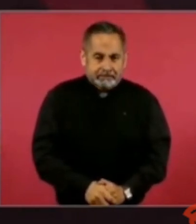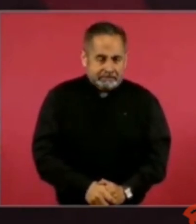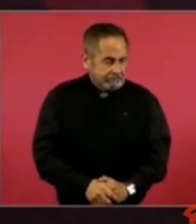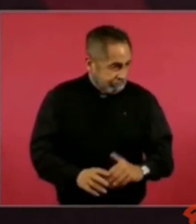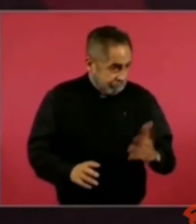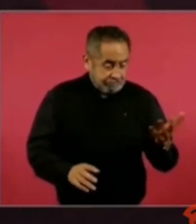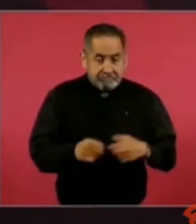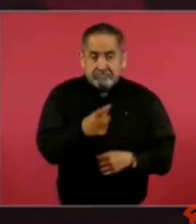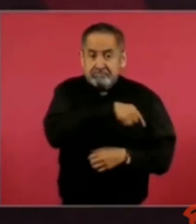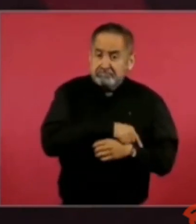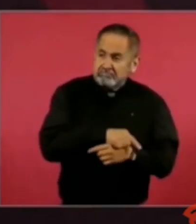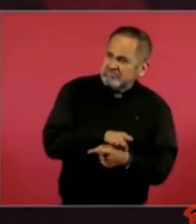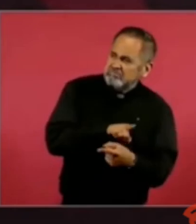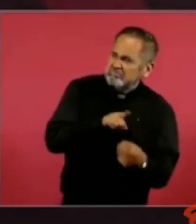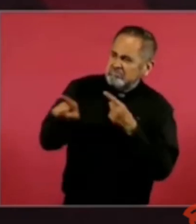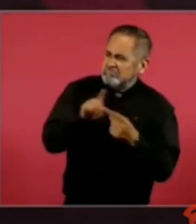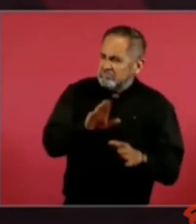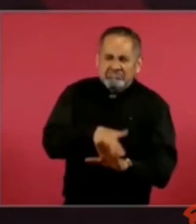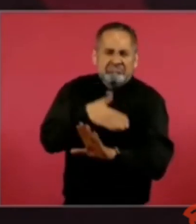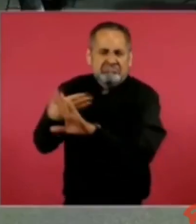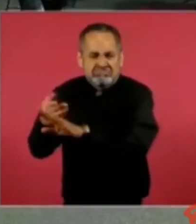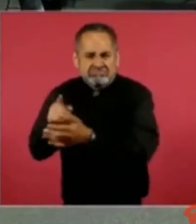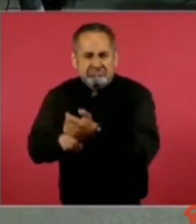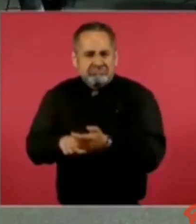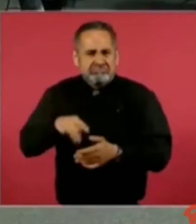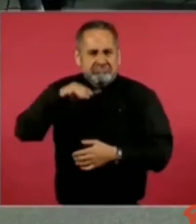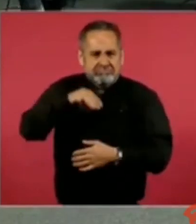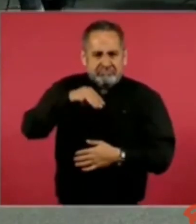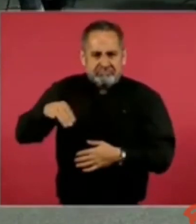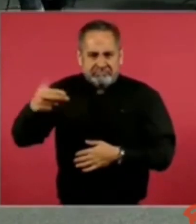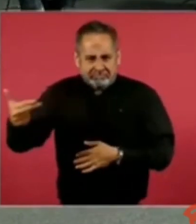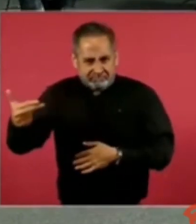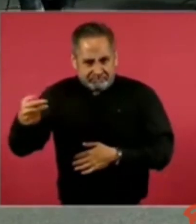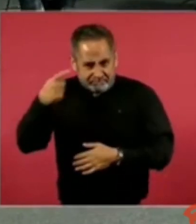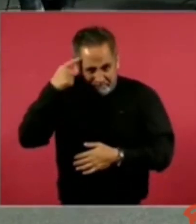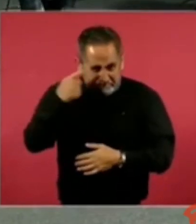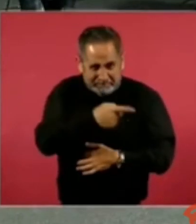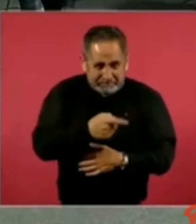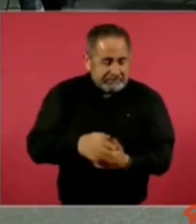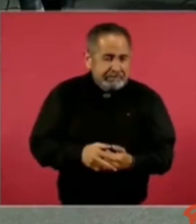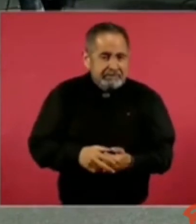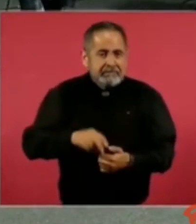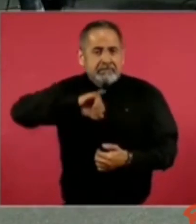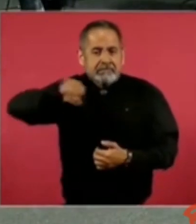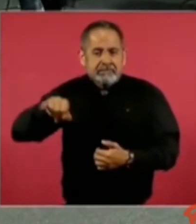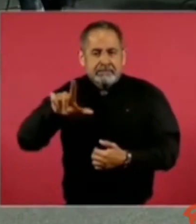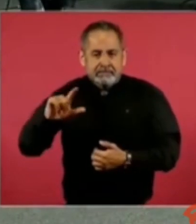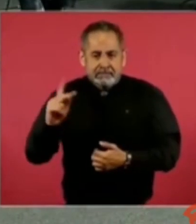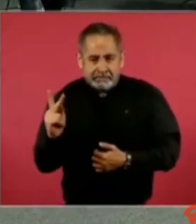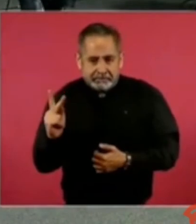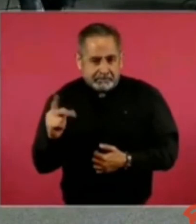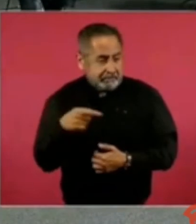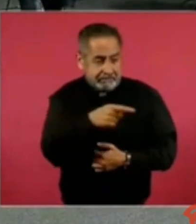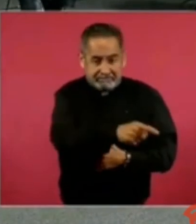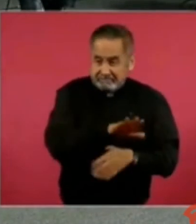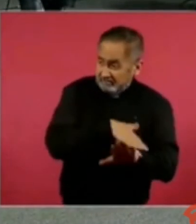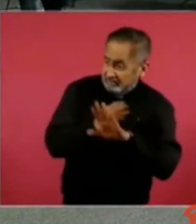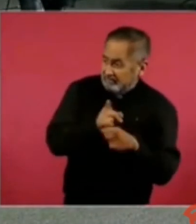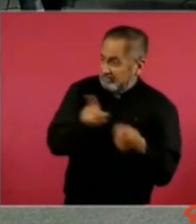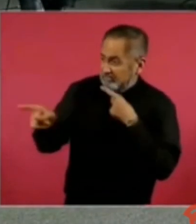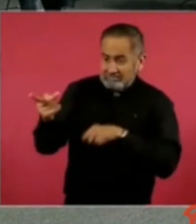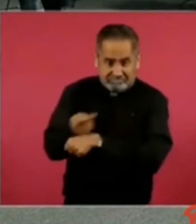a De la Madrid, a López Portillo?,